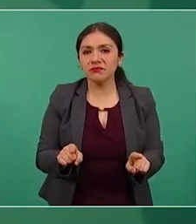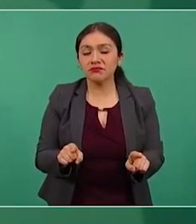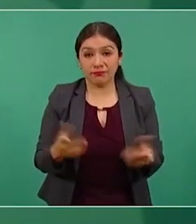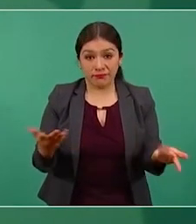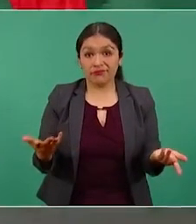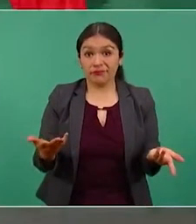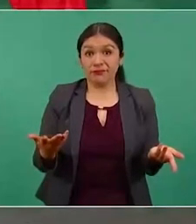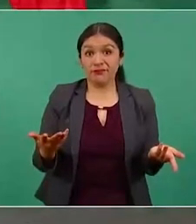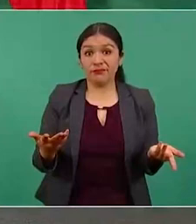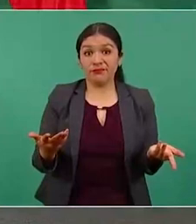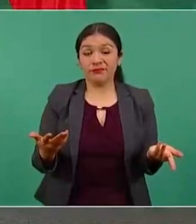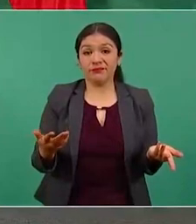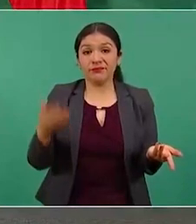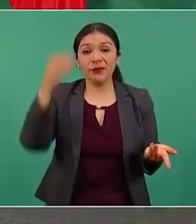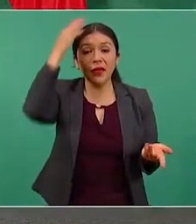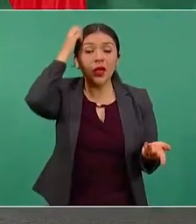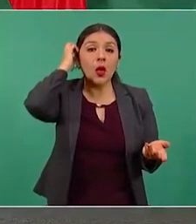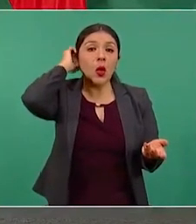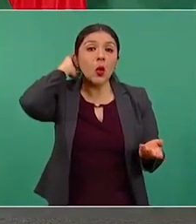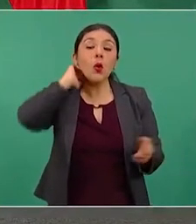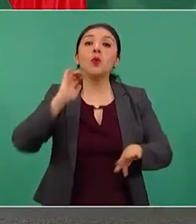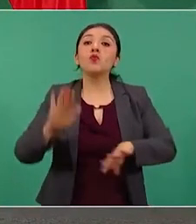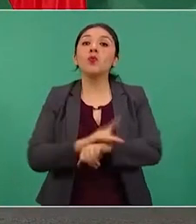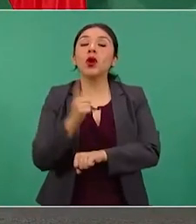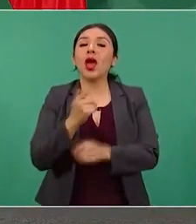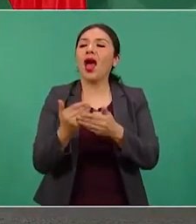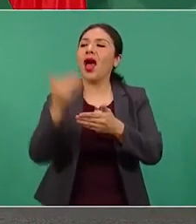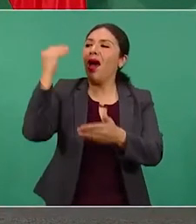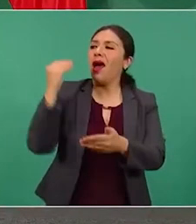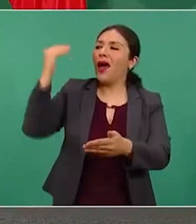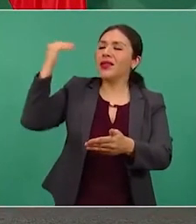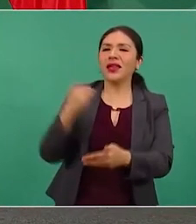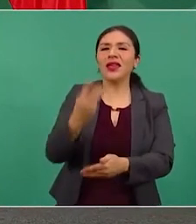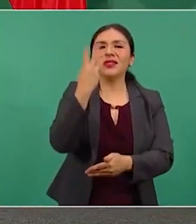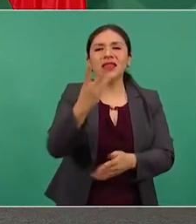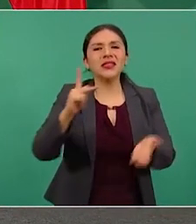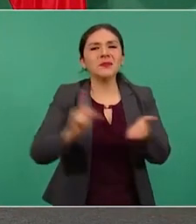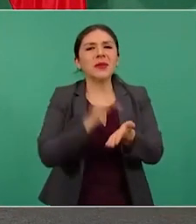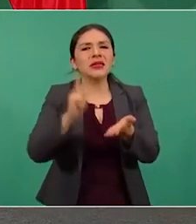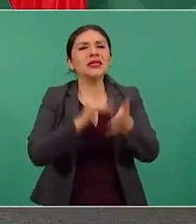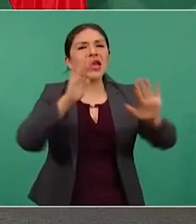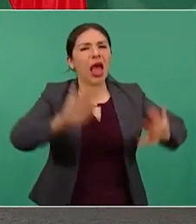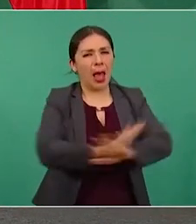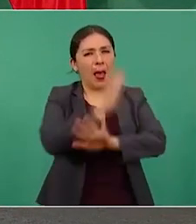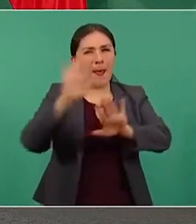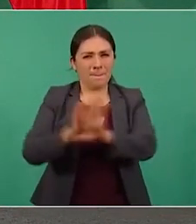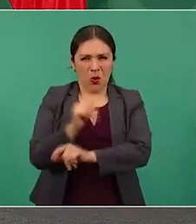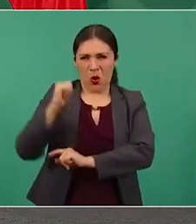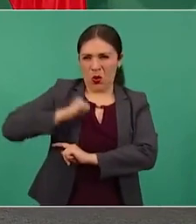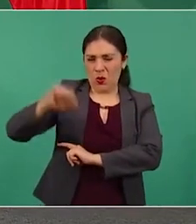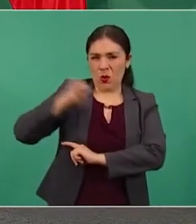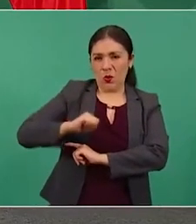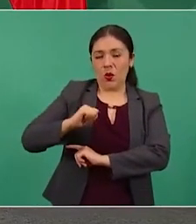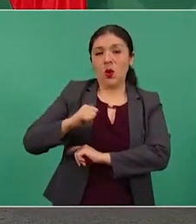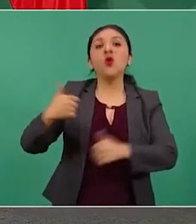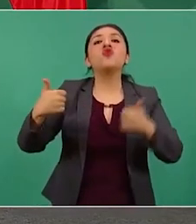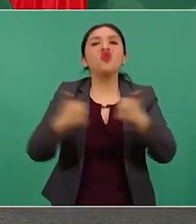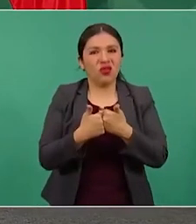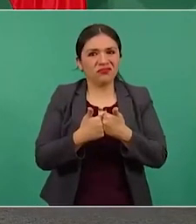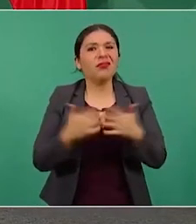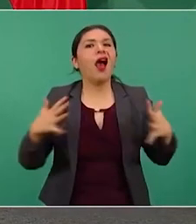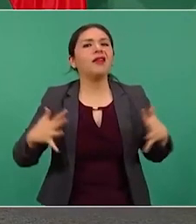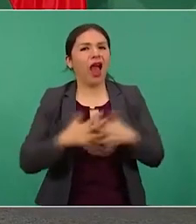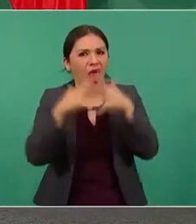Es que las tres transformaciones anteriores se hicieron mediante las armas,